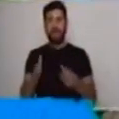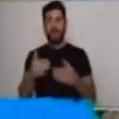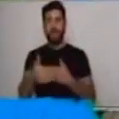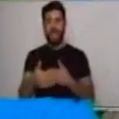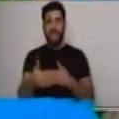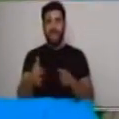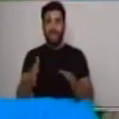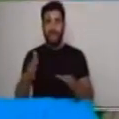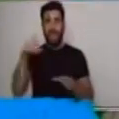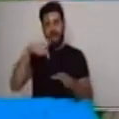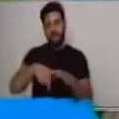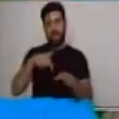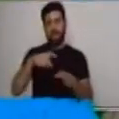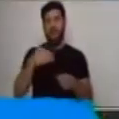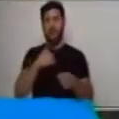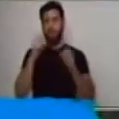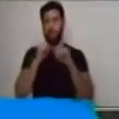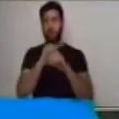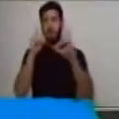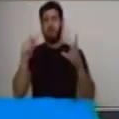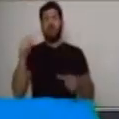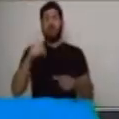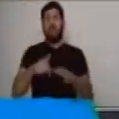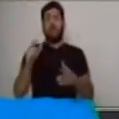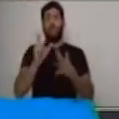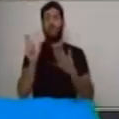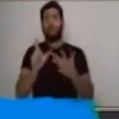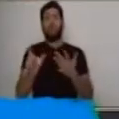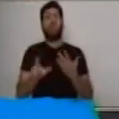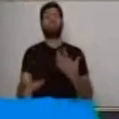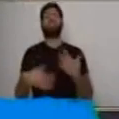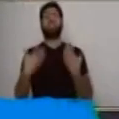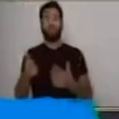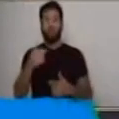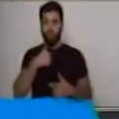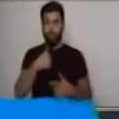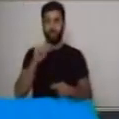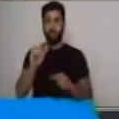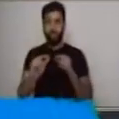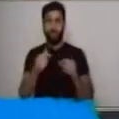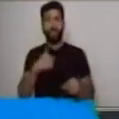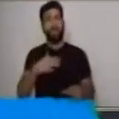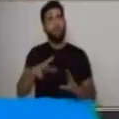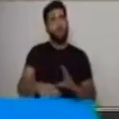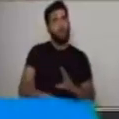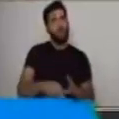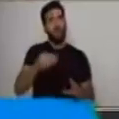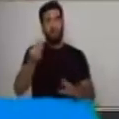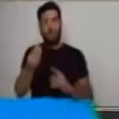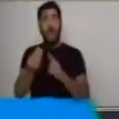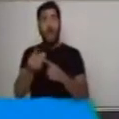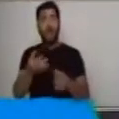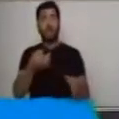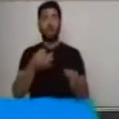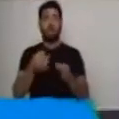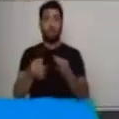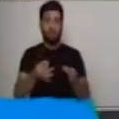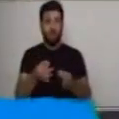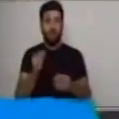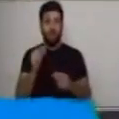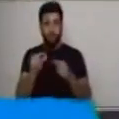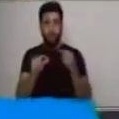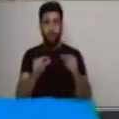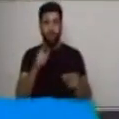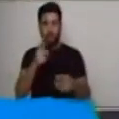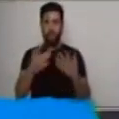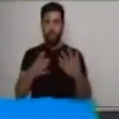tiene algunos objetos dentro de ella, los cuales yo iré describiendo brevemente y tú, en casa,